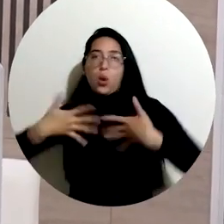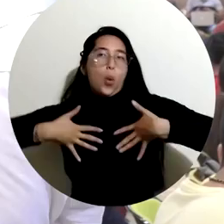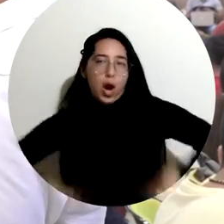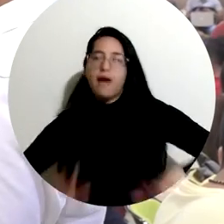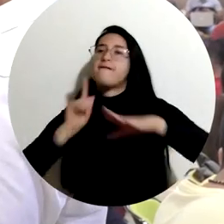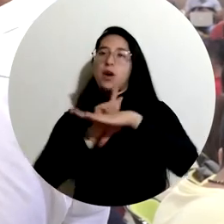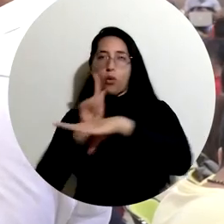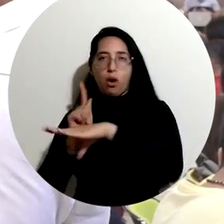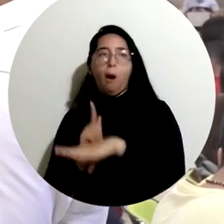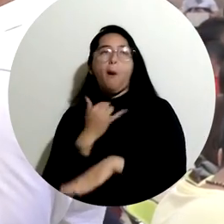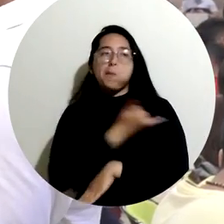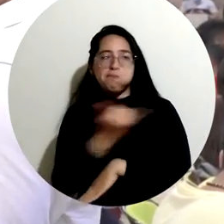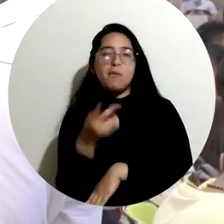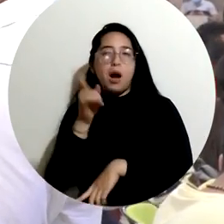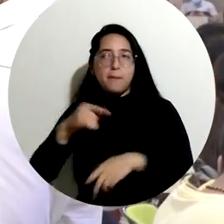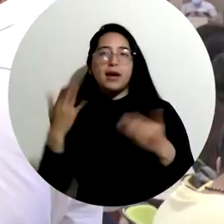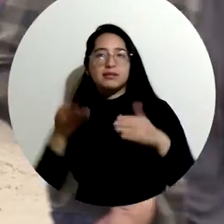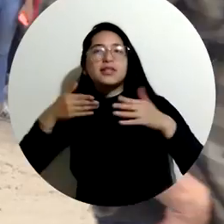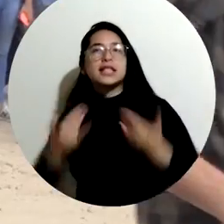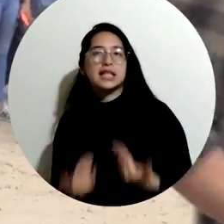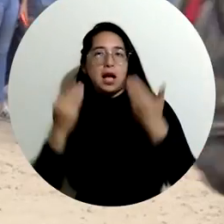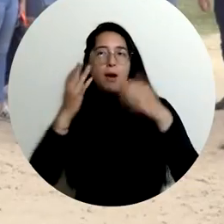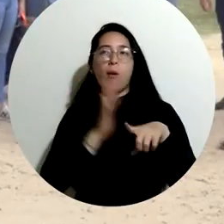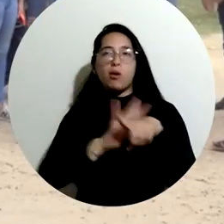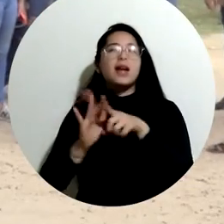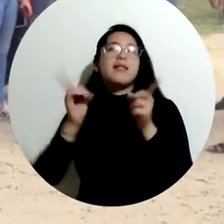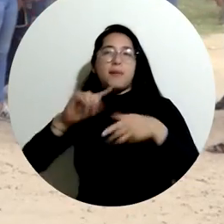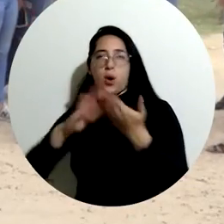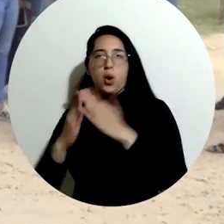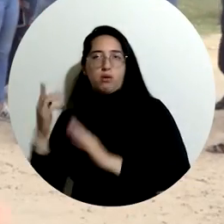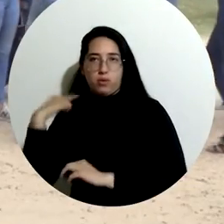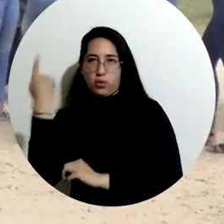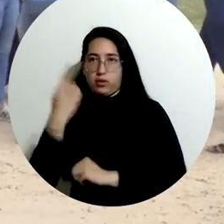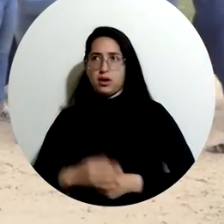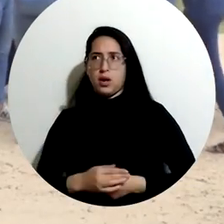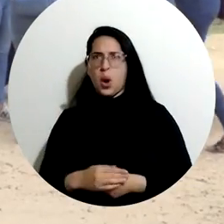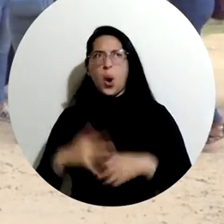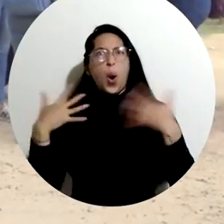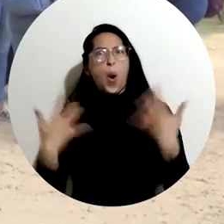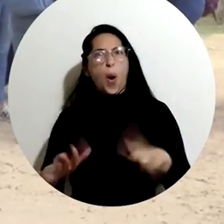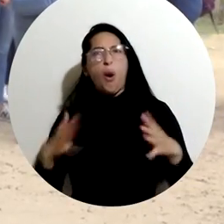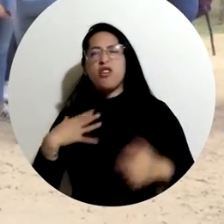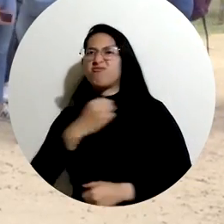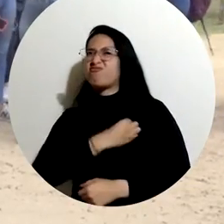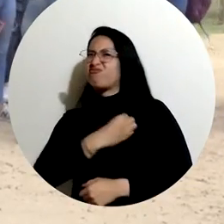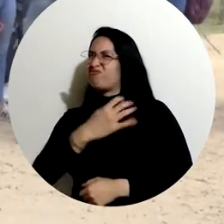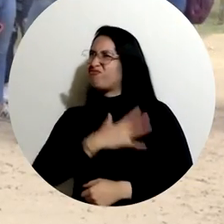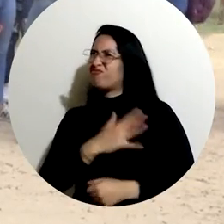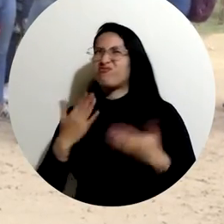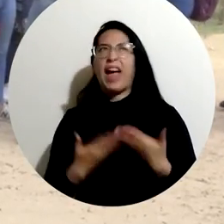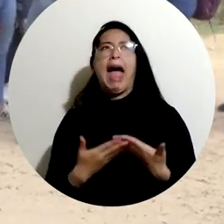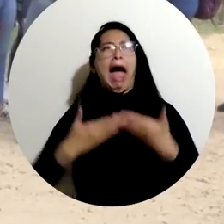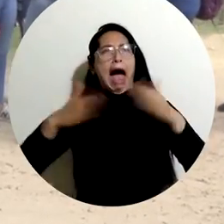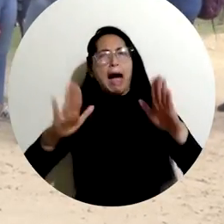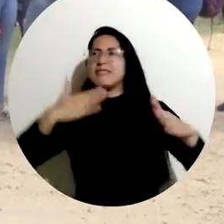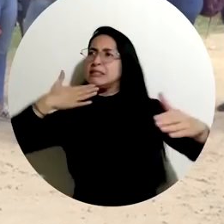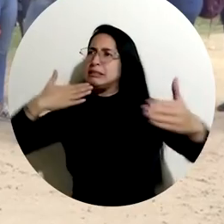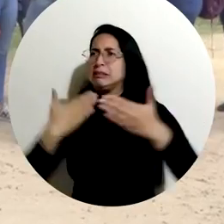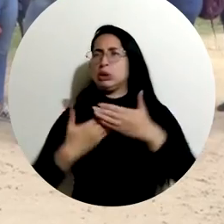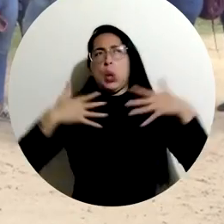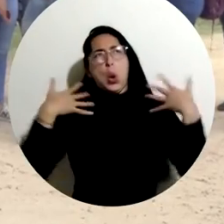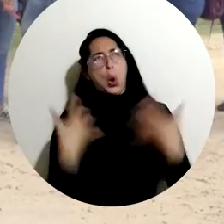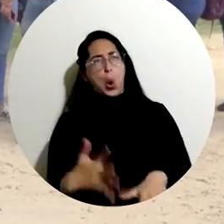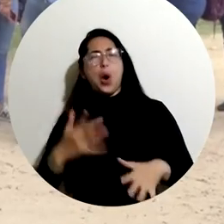programas de la institución y a la comunidad en general. Representa pues una amplia, amplia, amplia oportunidad para todos nosotros porque pues